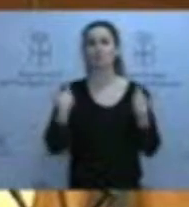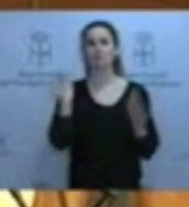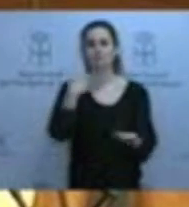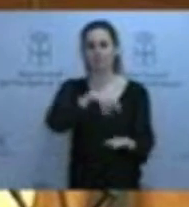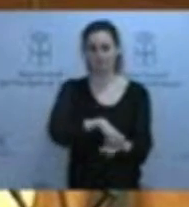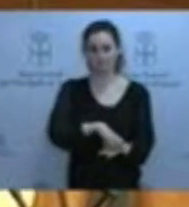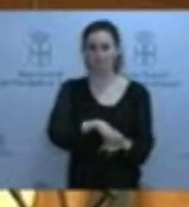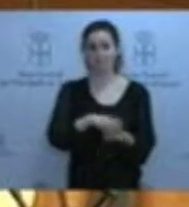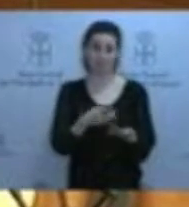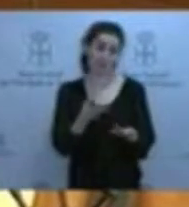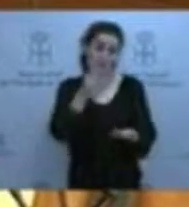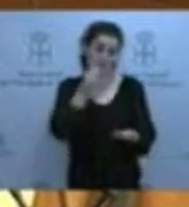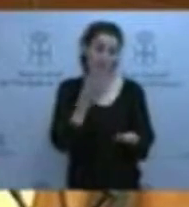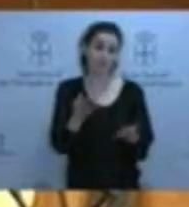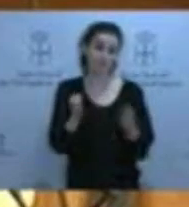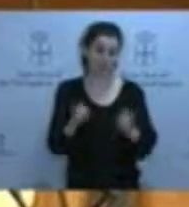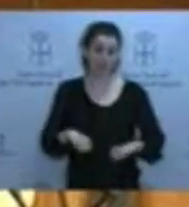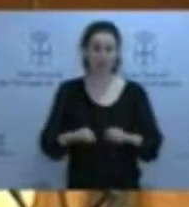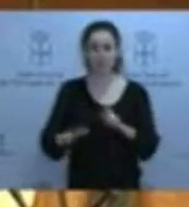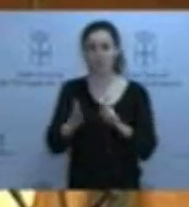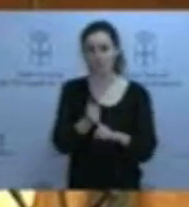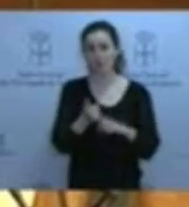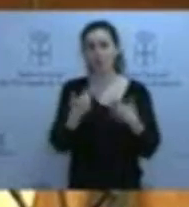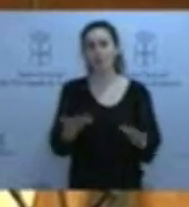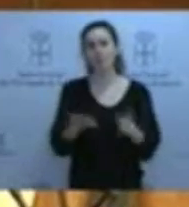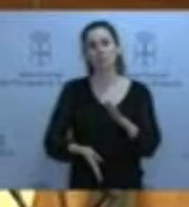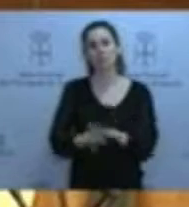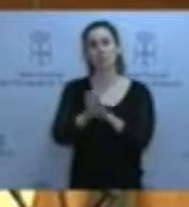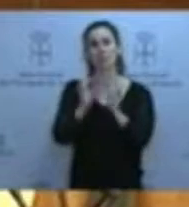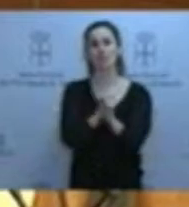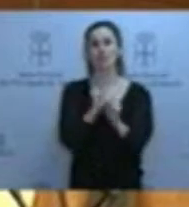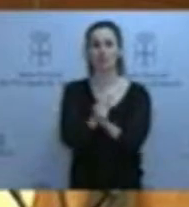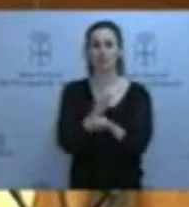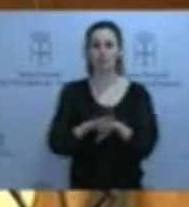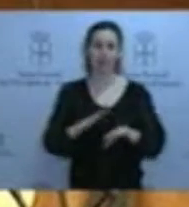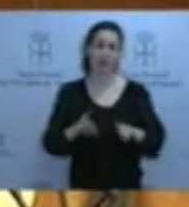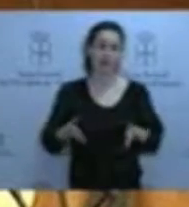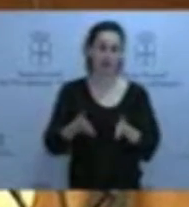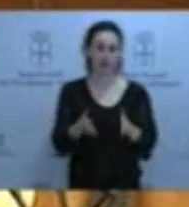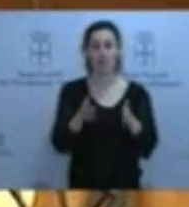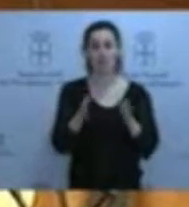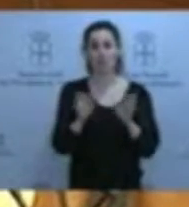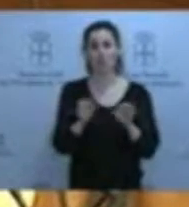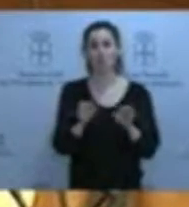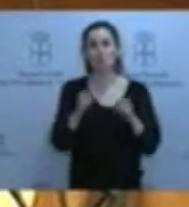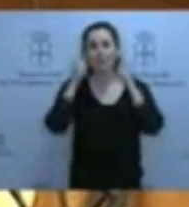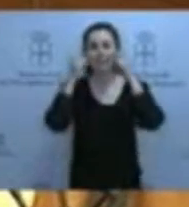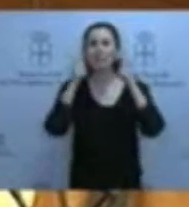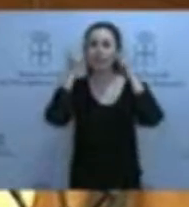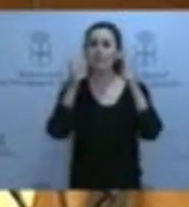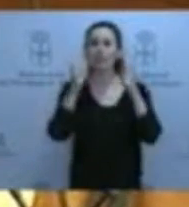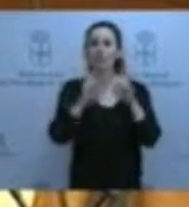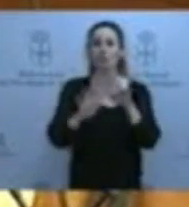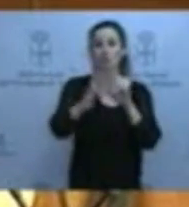receptivo digamos a la solución y como digo pues vamos a seguir trabajando en esta senda la senda de intentar con una